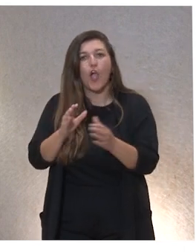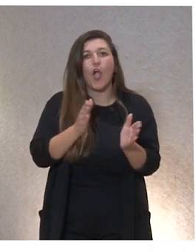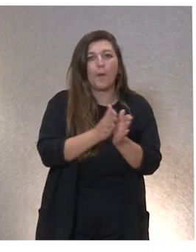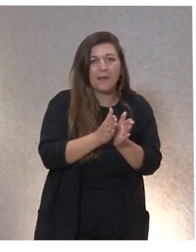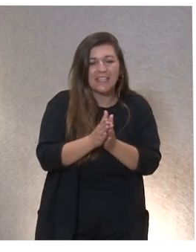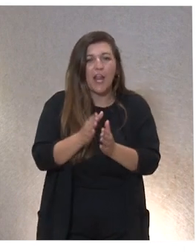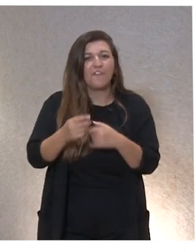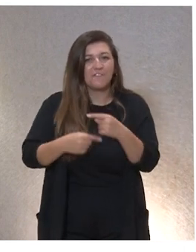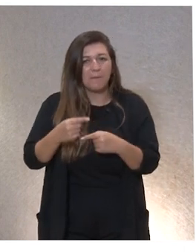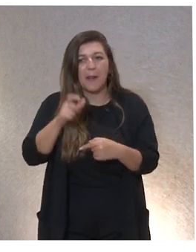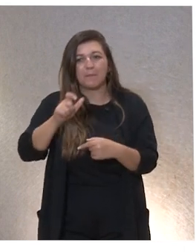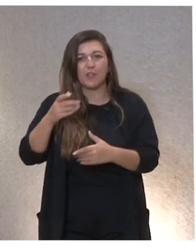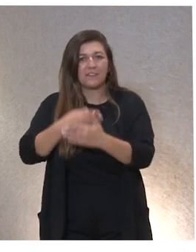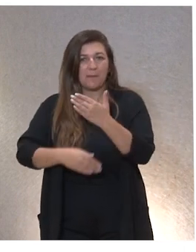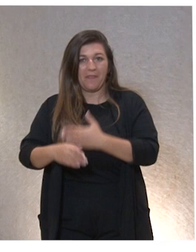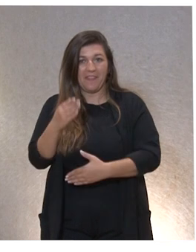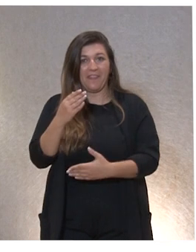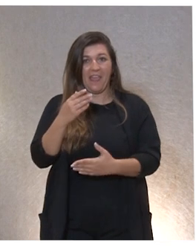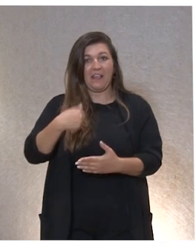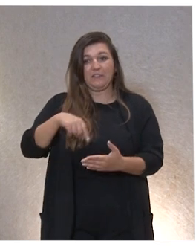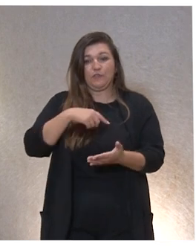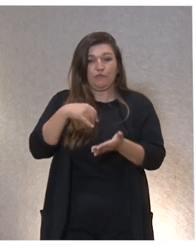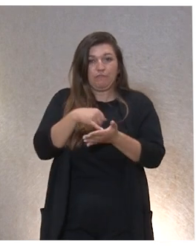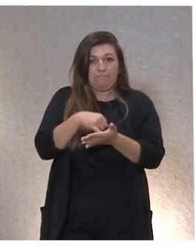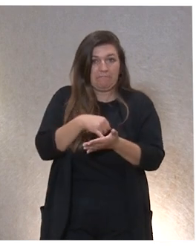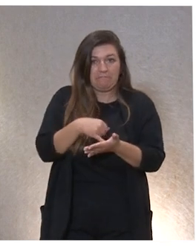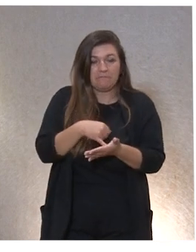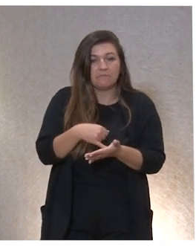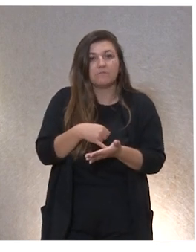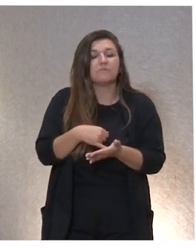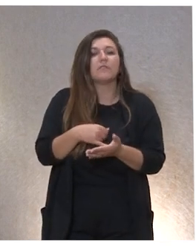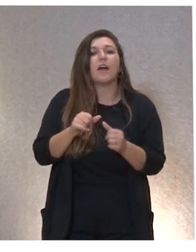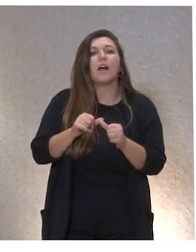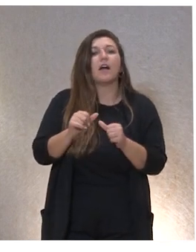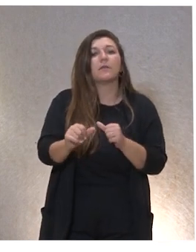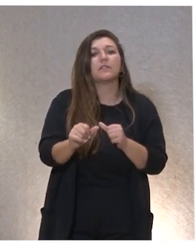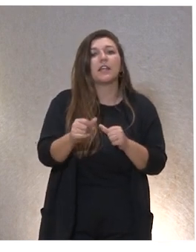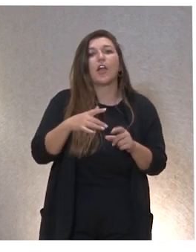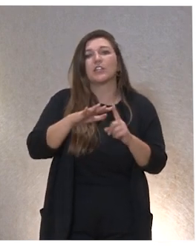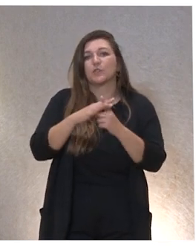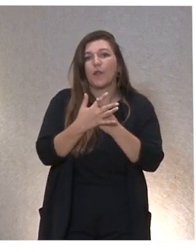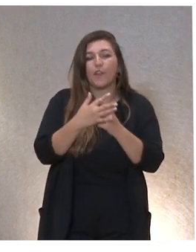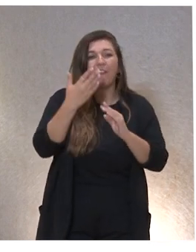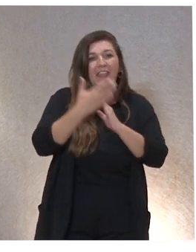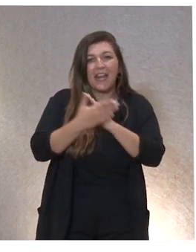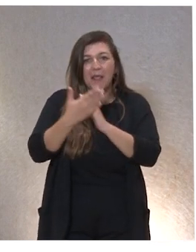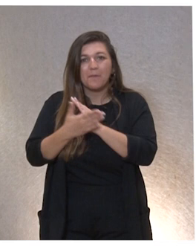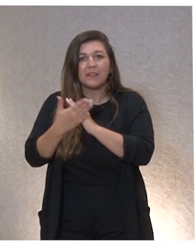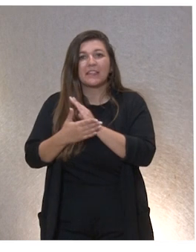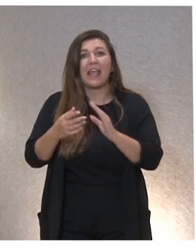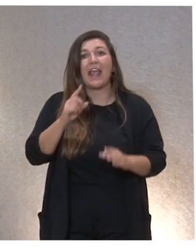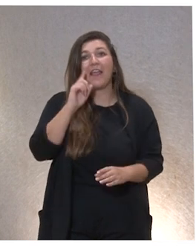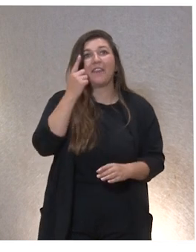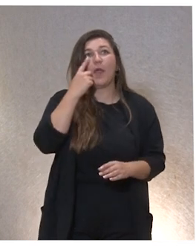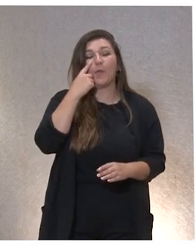personas con discapacidad desde nuestra propia vulnerabilidad desde nuestra propia situación de limitación y somos conscientes